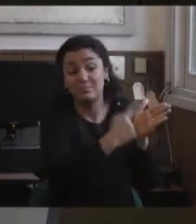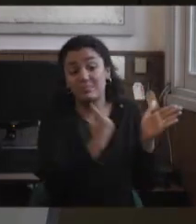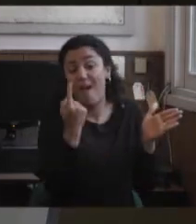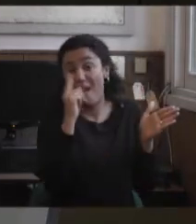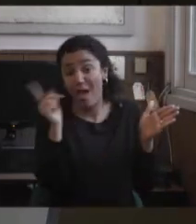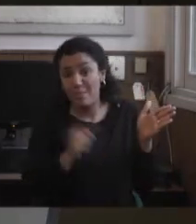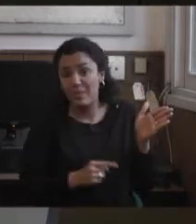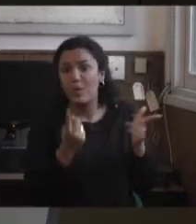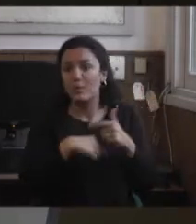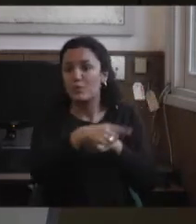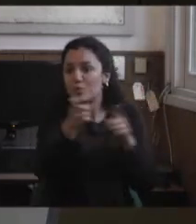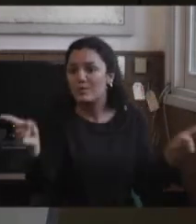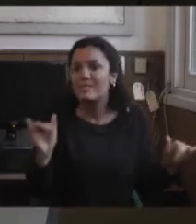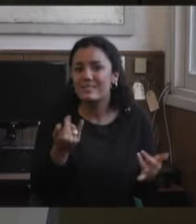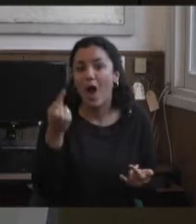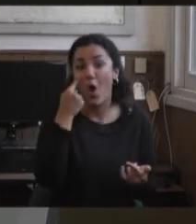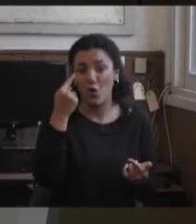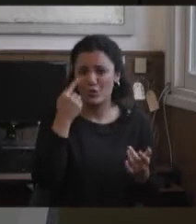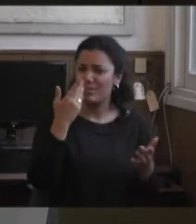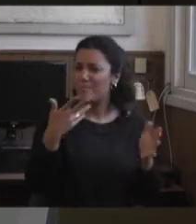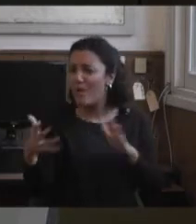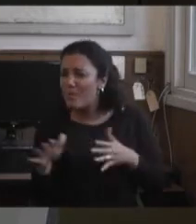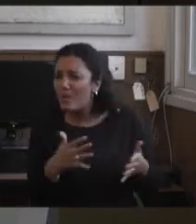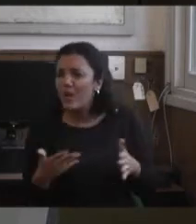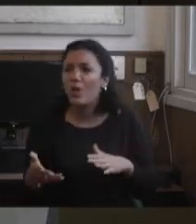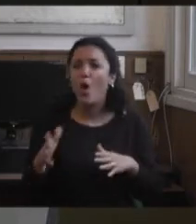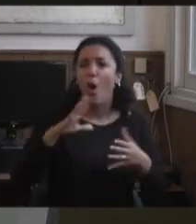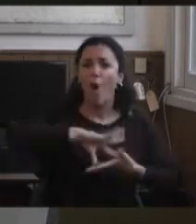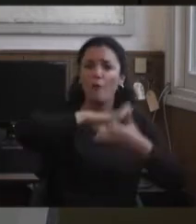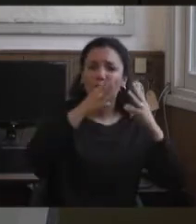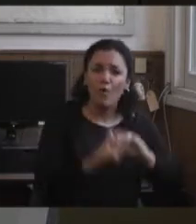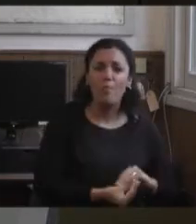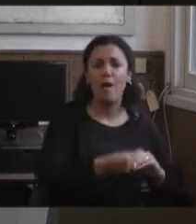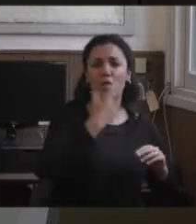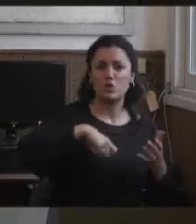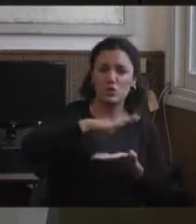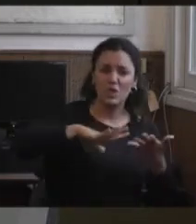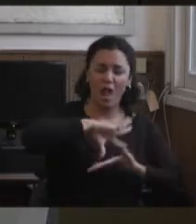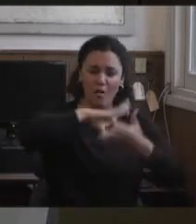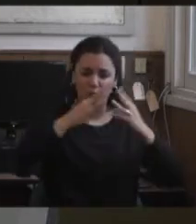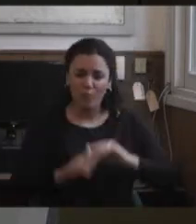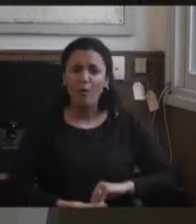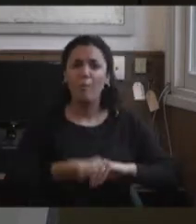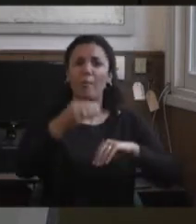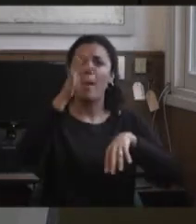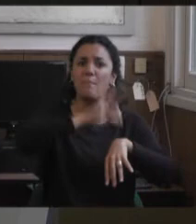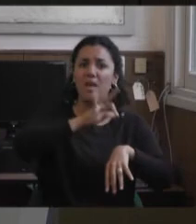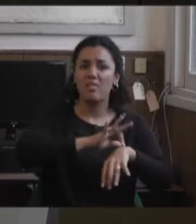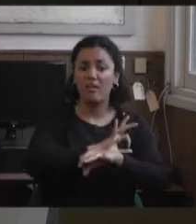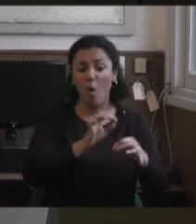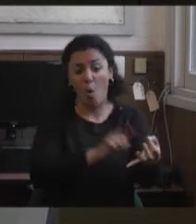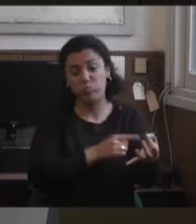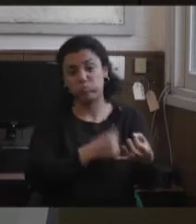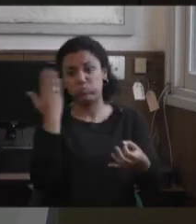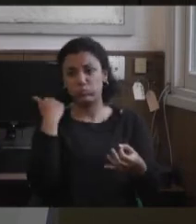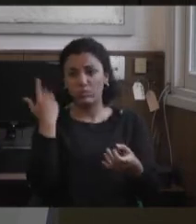Supongo, a ver, si están en el tema de la discapacidad, conocen algo más o menos de los modelos sociales, del modelo médico, del modelo tradicional. En esto me parece